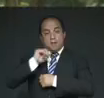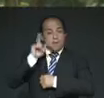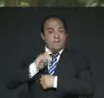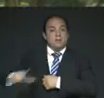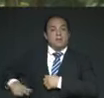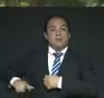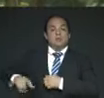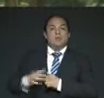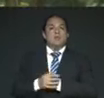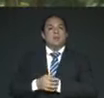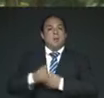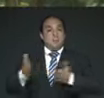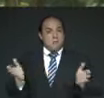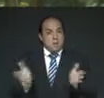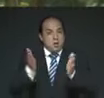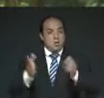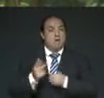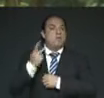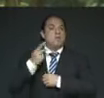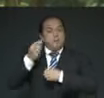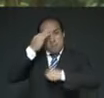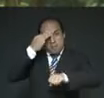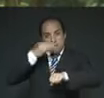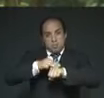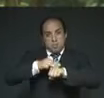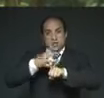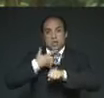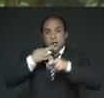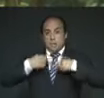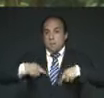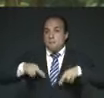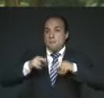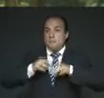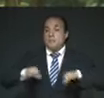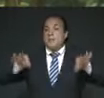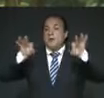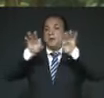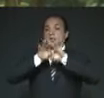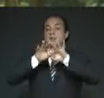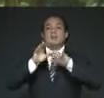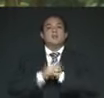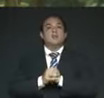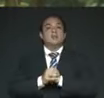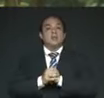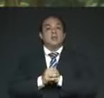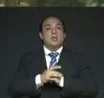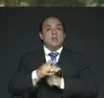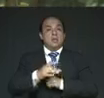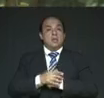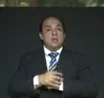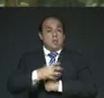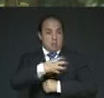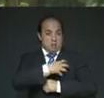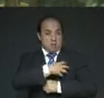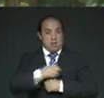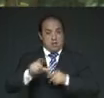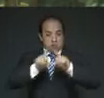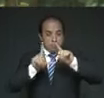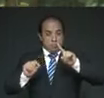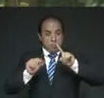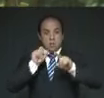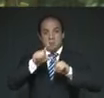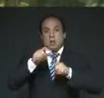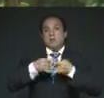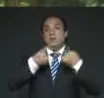política de memoria acorde a la dimensión de la relevancia del corazón de la República y de esta vía fundamental para nuestra historia como